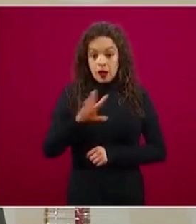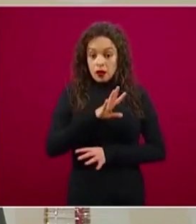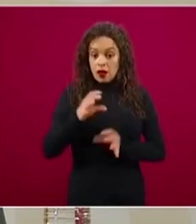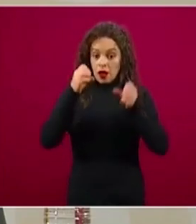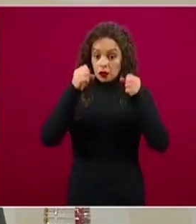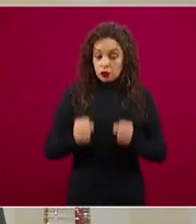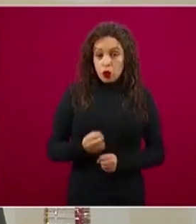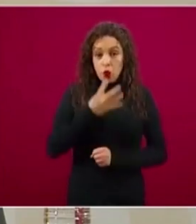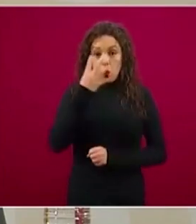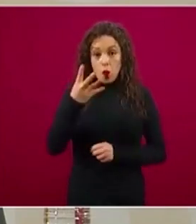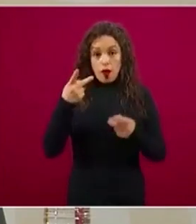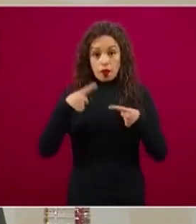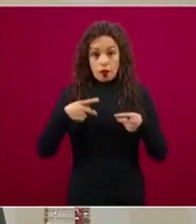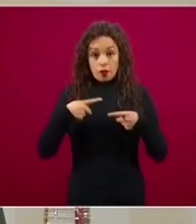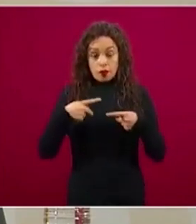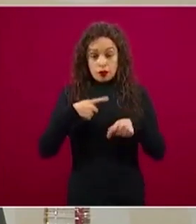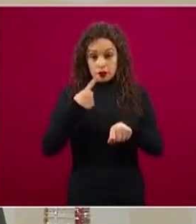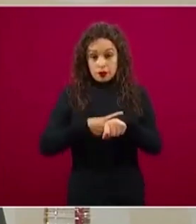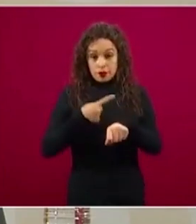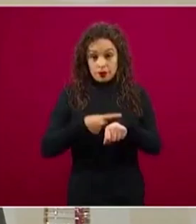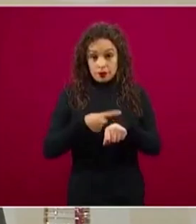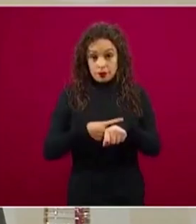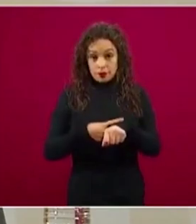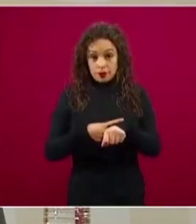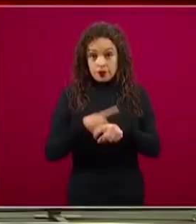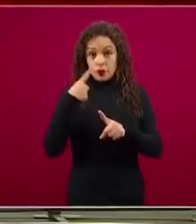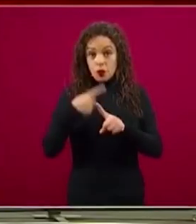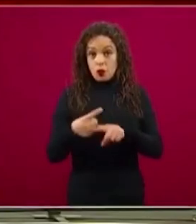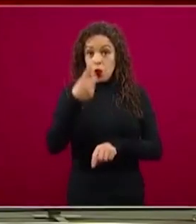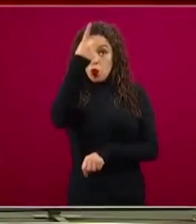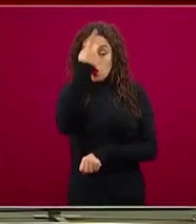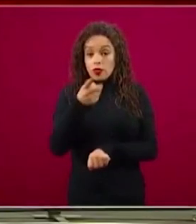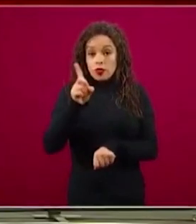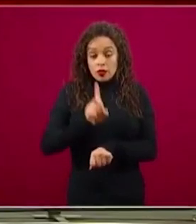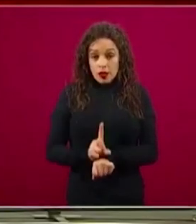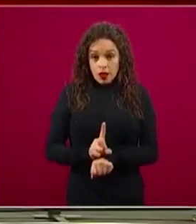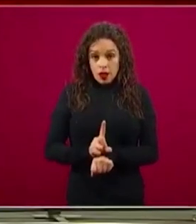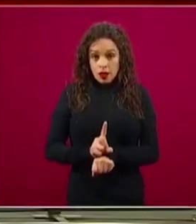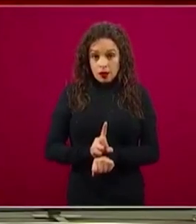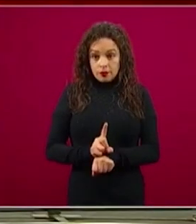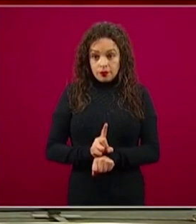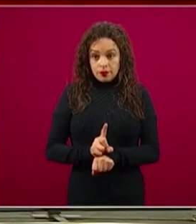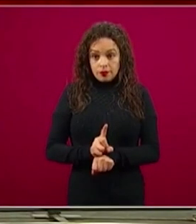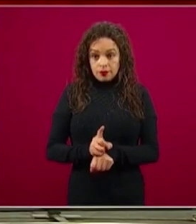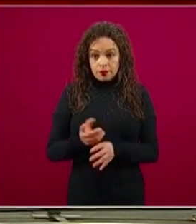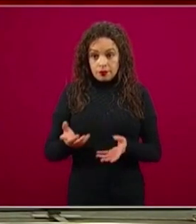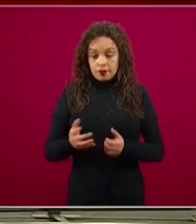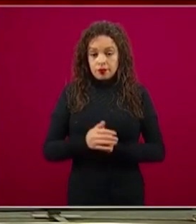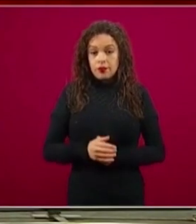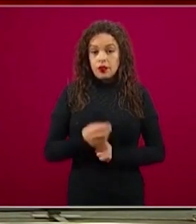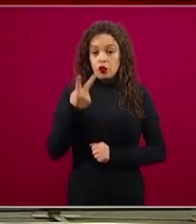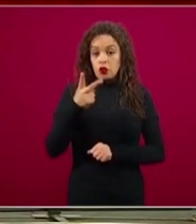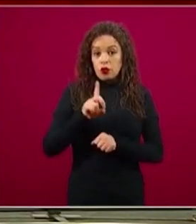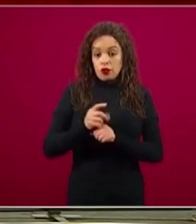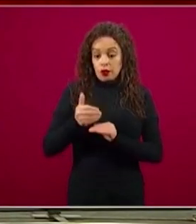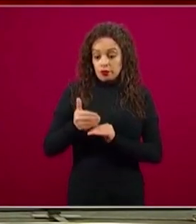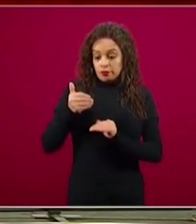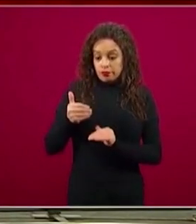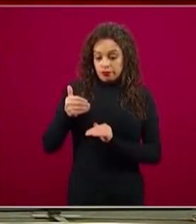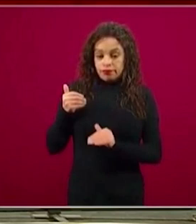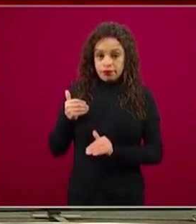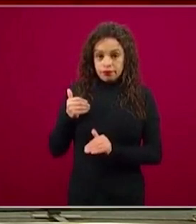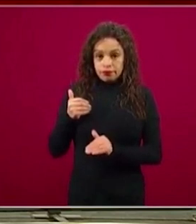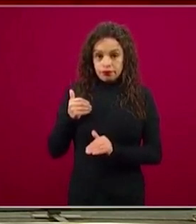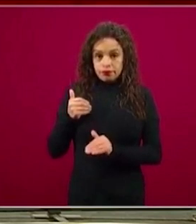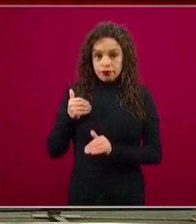por día, por lo menos en los últimos uno o dos días previos al viernes 13 de marzo, había